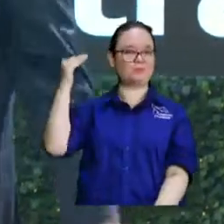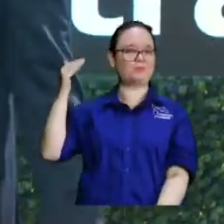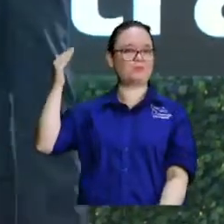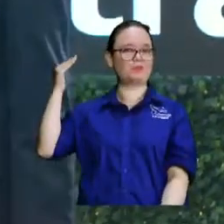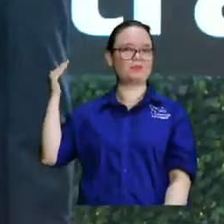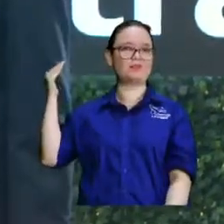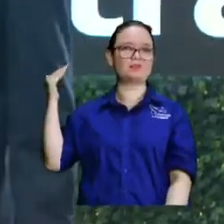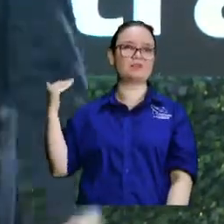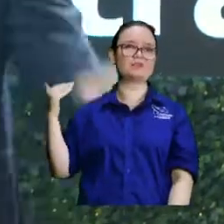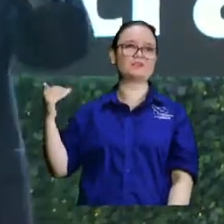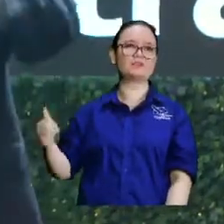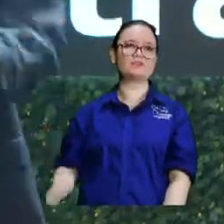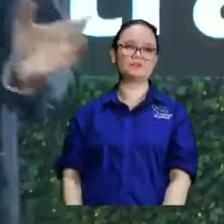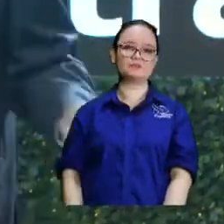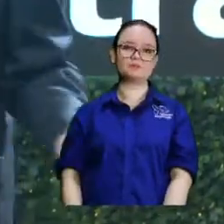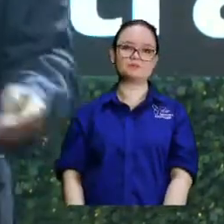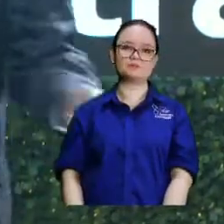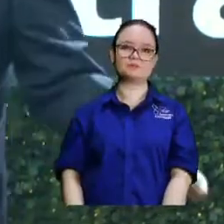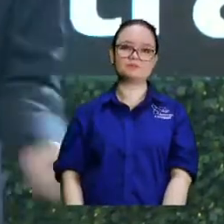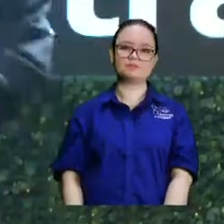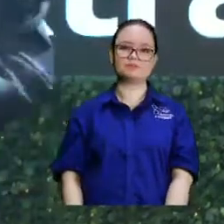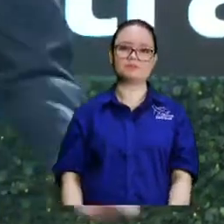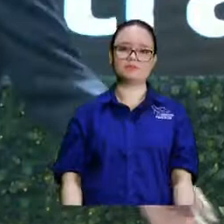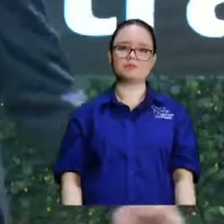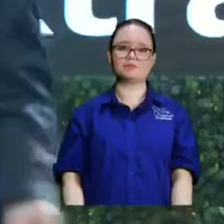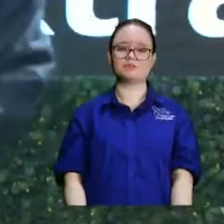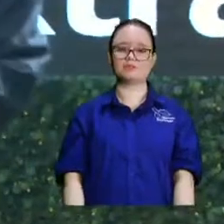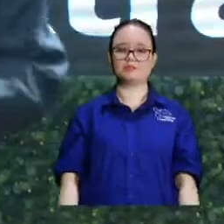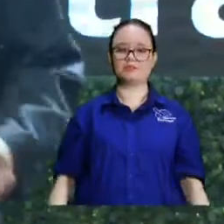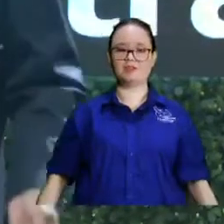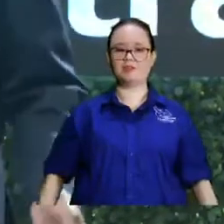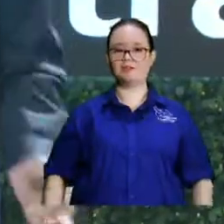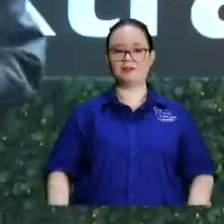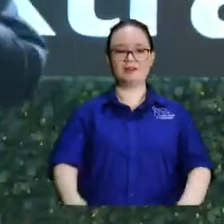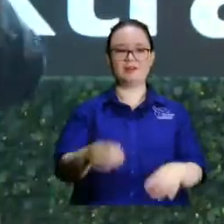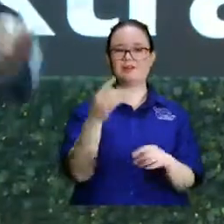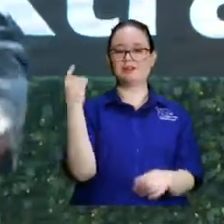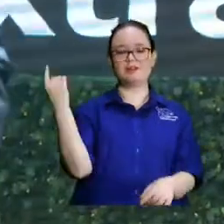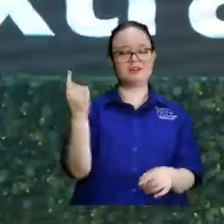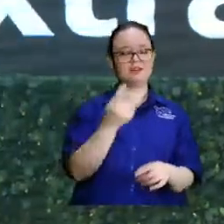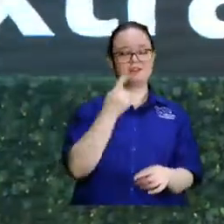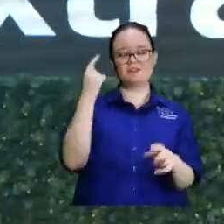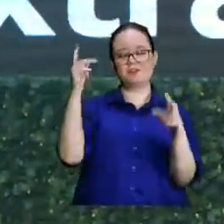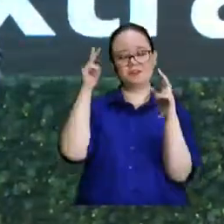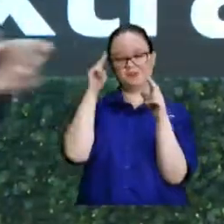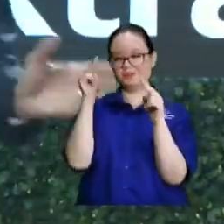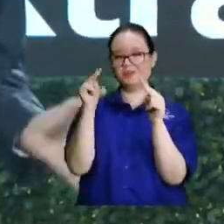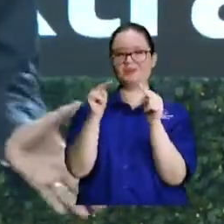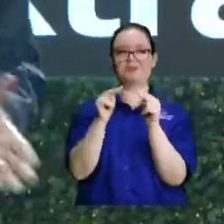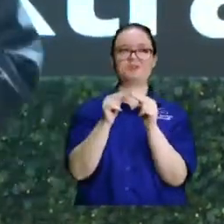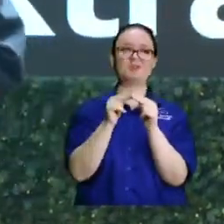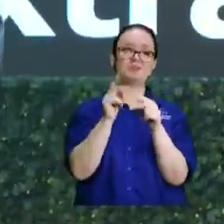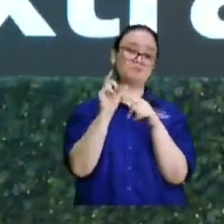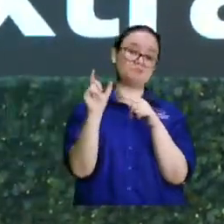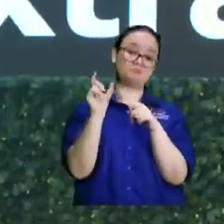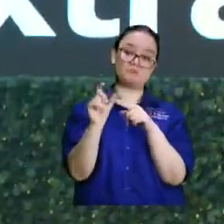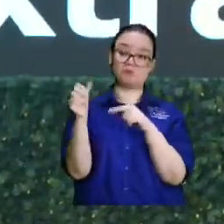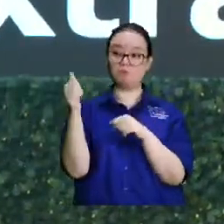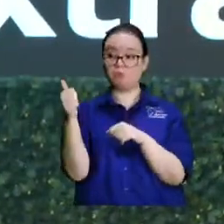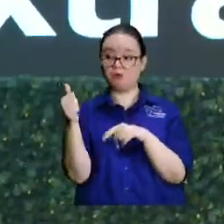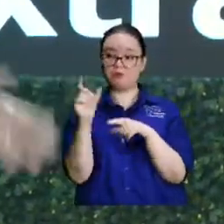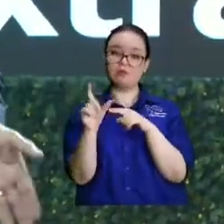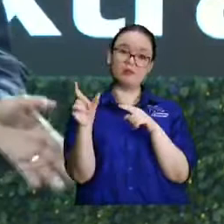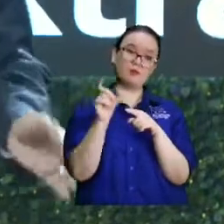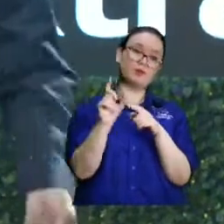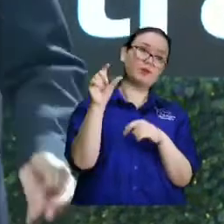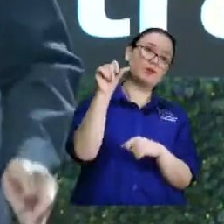de que haya venido por primera vez hoy y tal vez hasta hoy como salimos en la televisión en la radio tal vez hasta oído de mí cosas buenas y cosas malas le